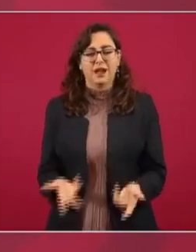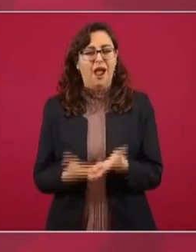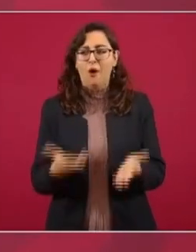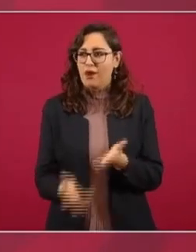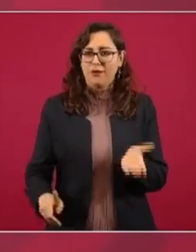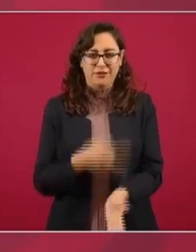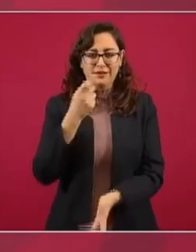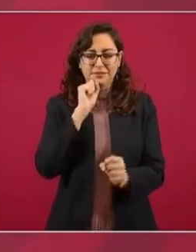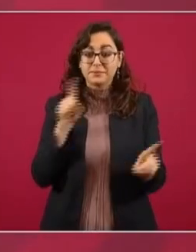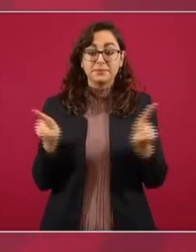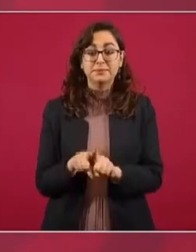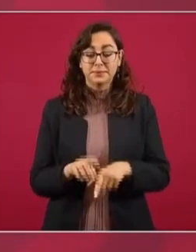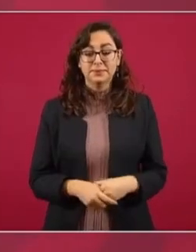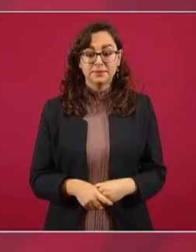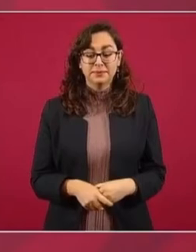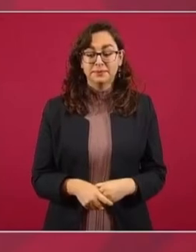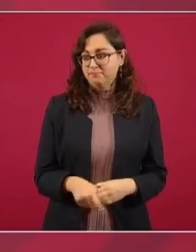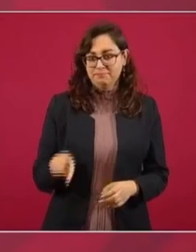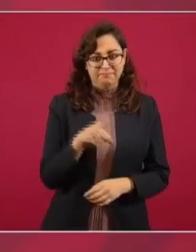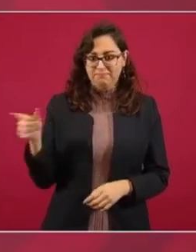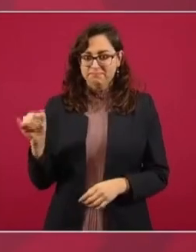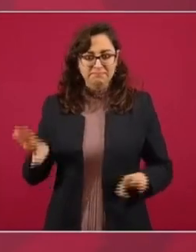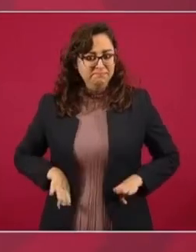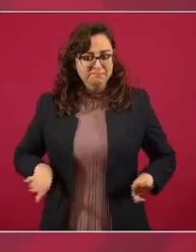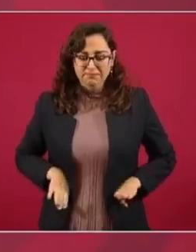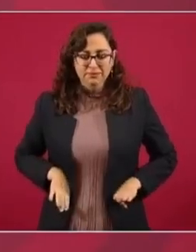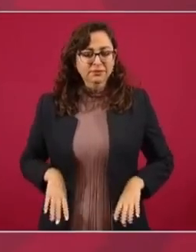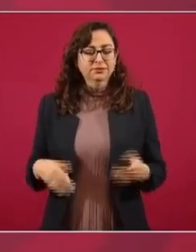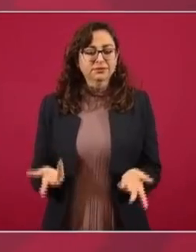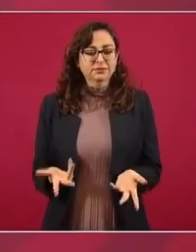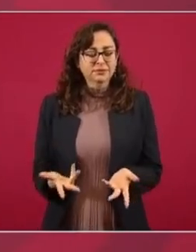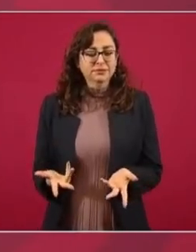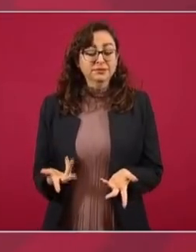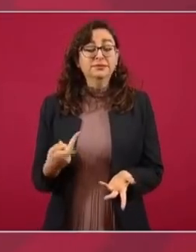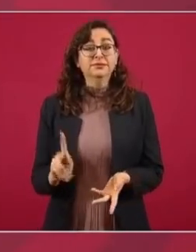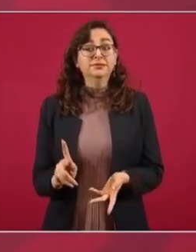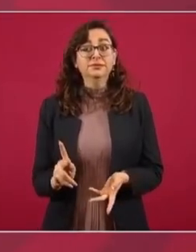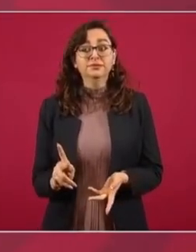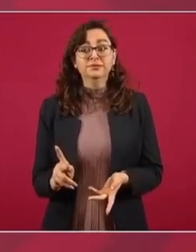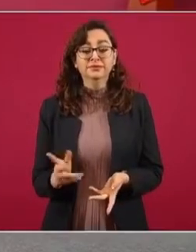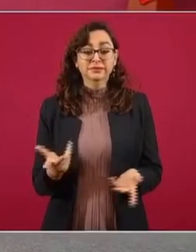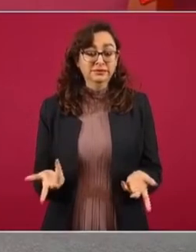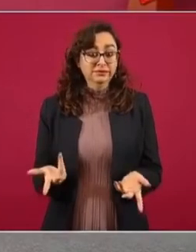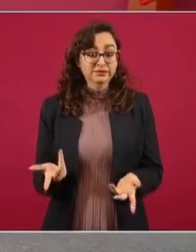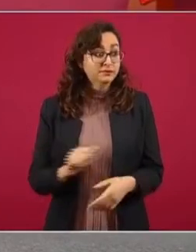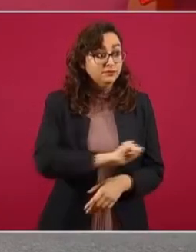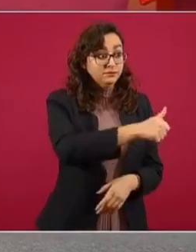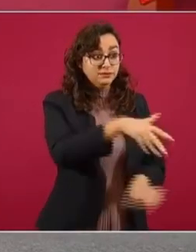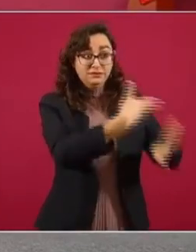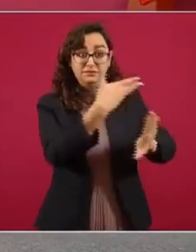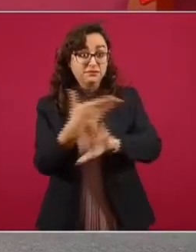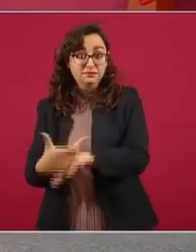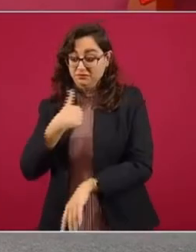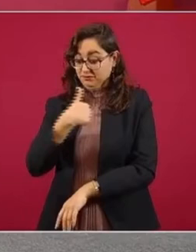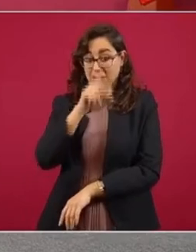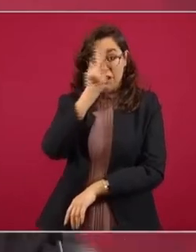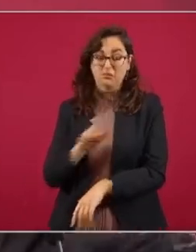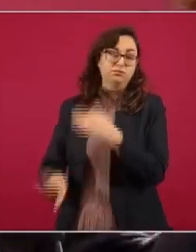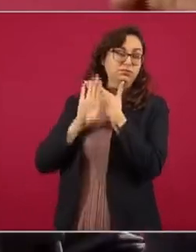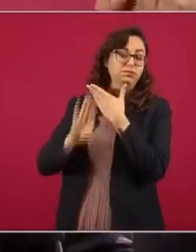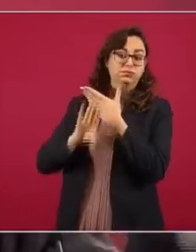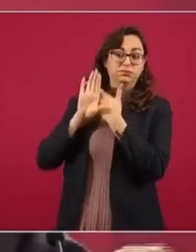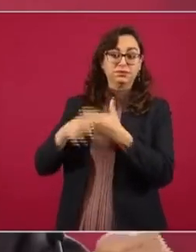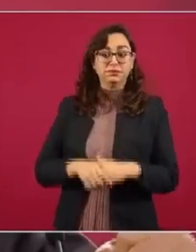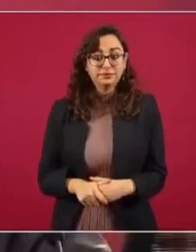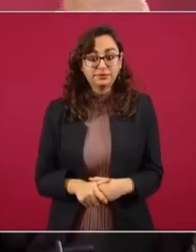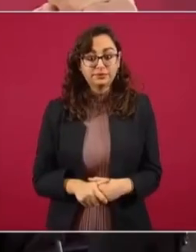Pero nadie había recibido tantos ataques. Cuando